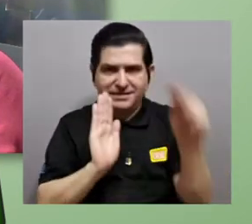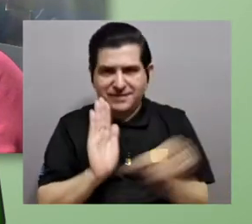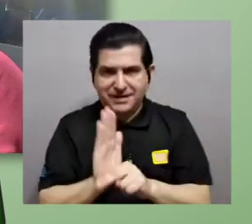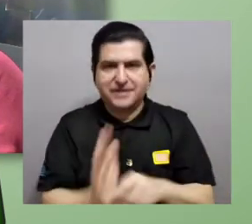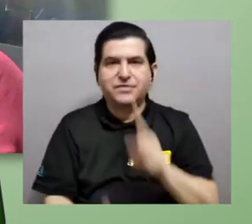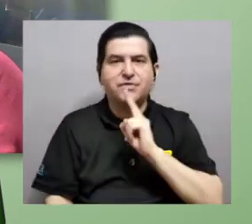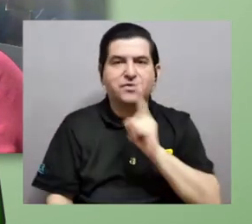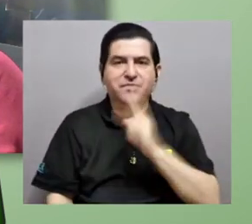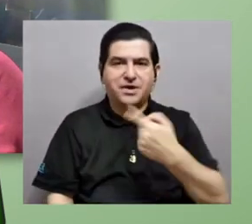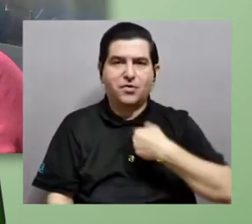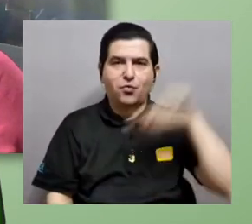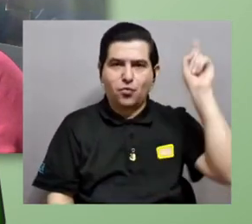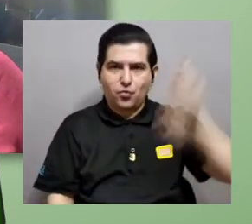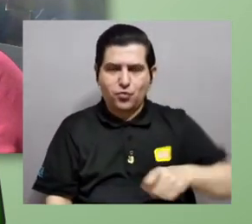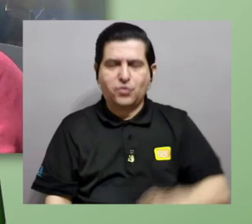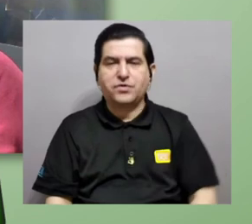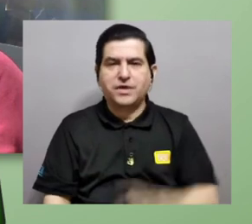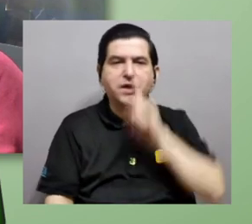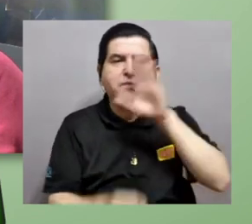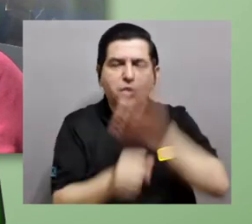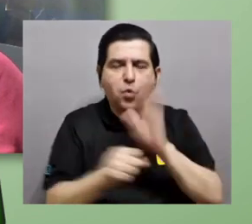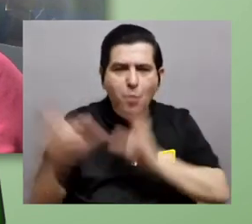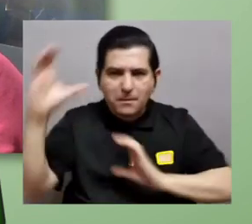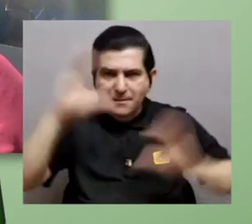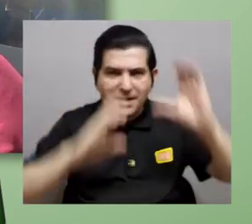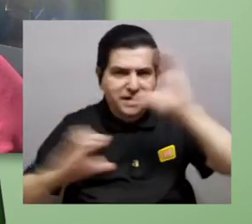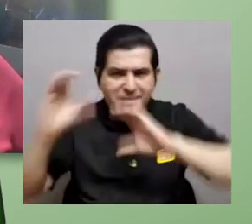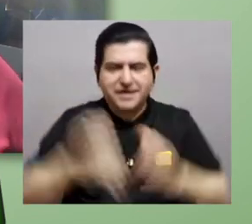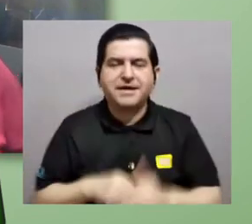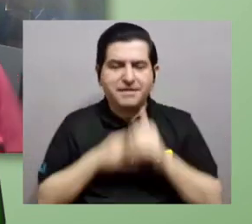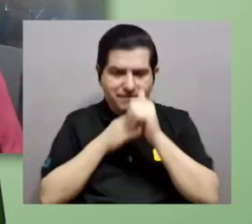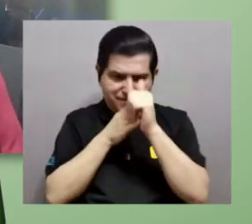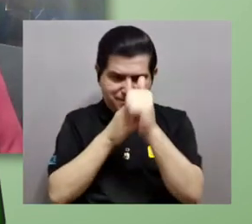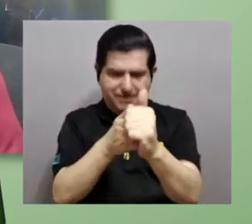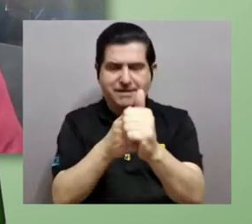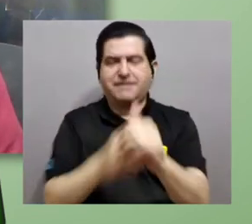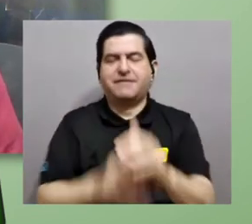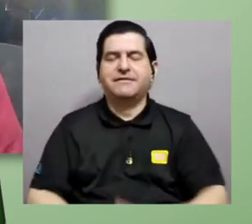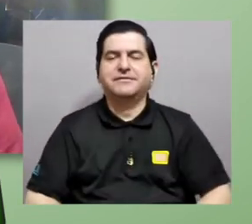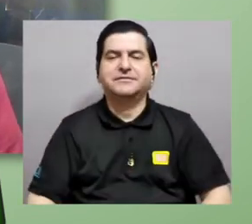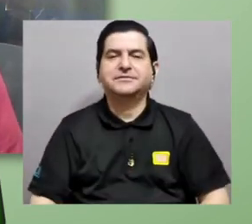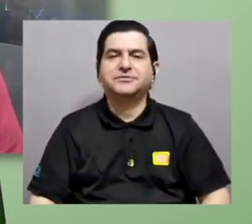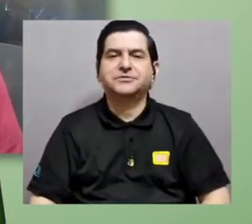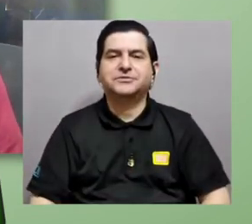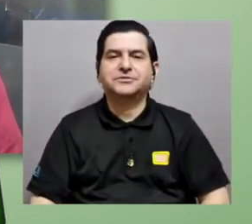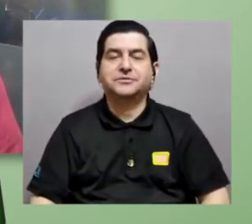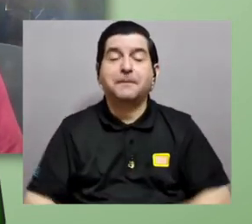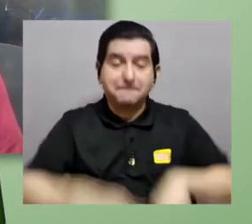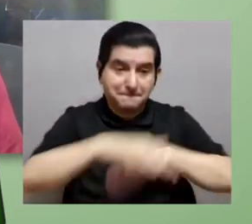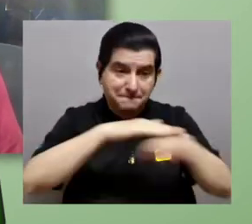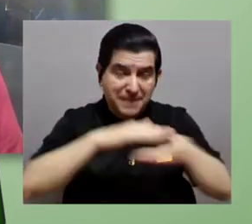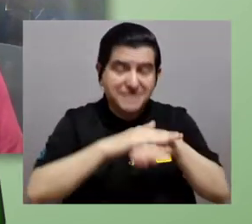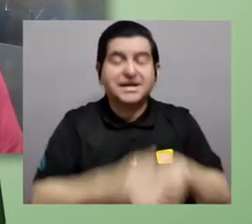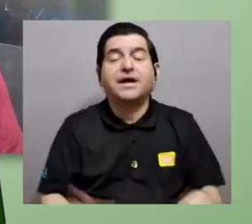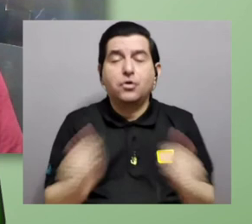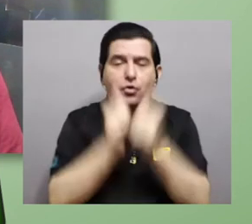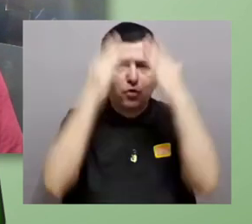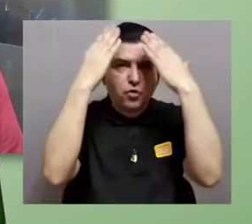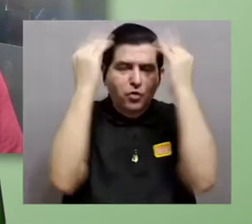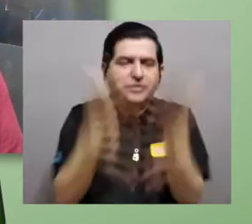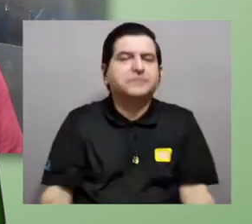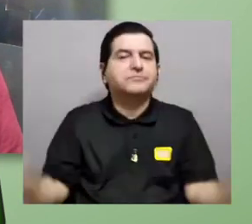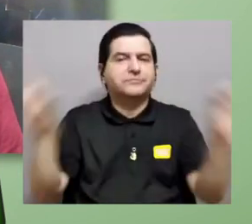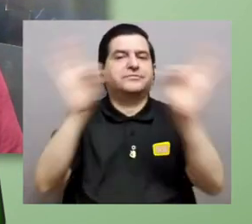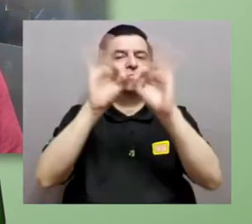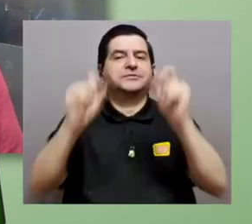de las normas que realmente uno debería de seguir como científico ¿verdad? guiándose este envases